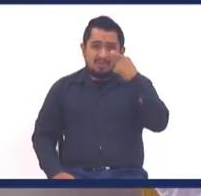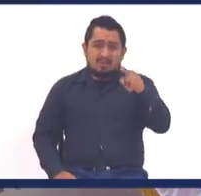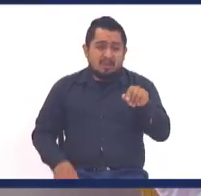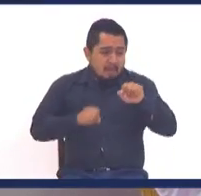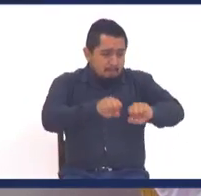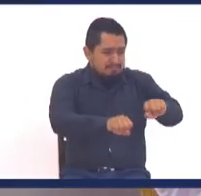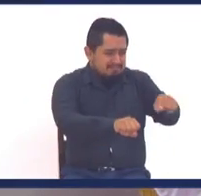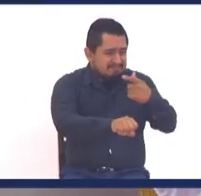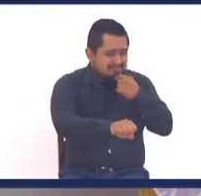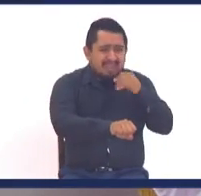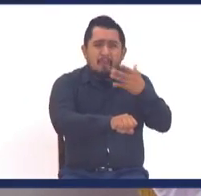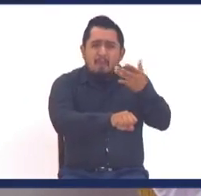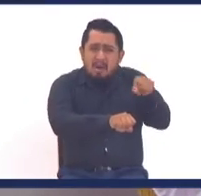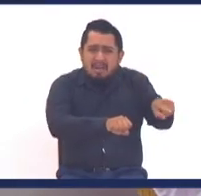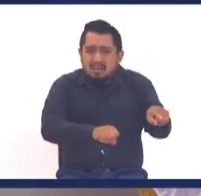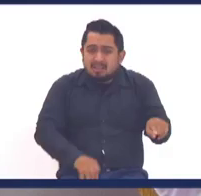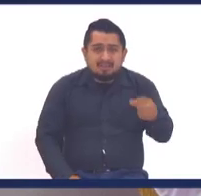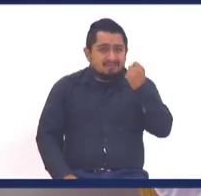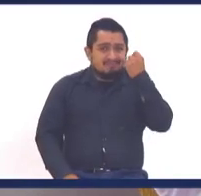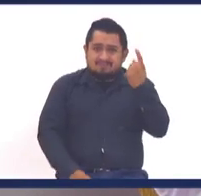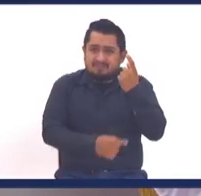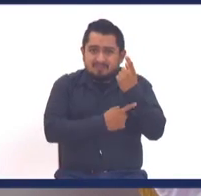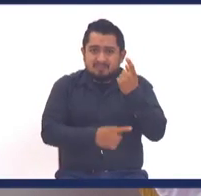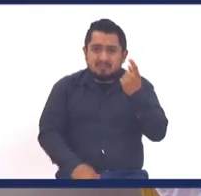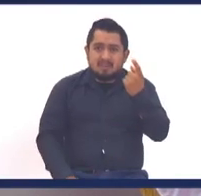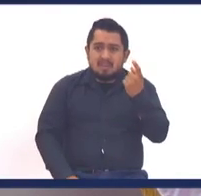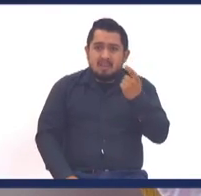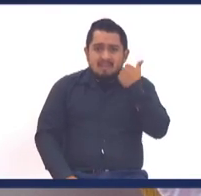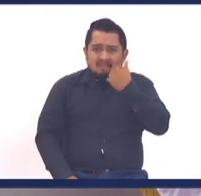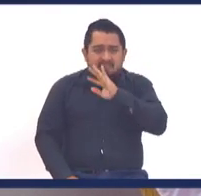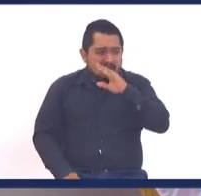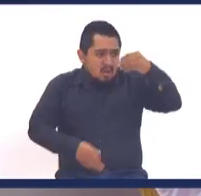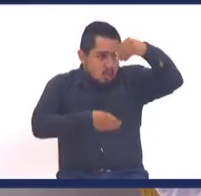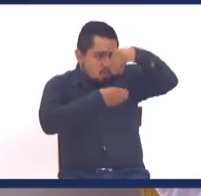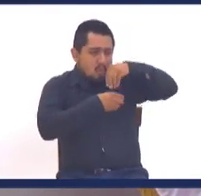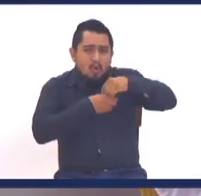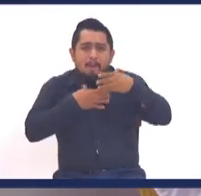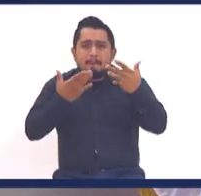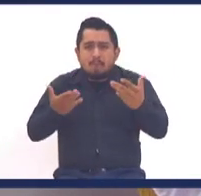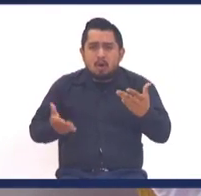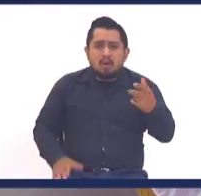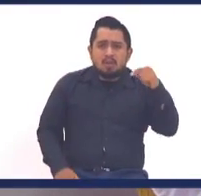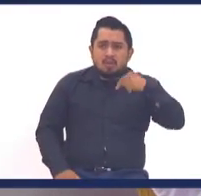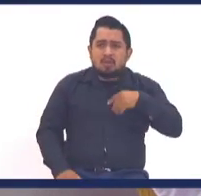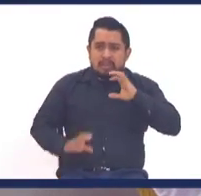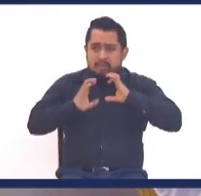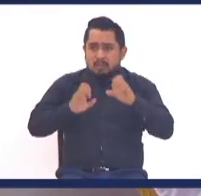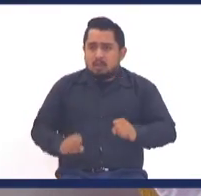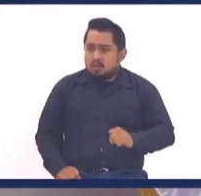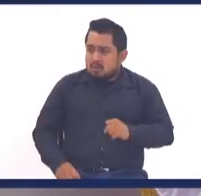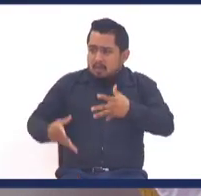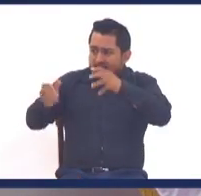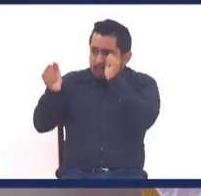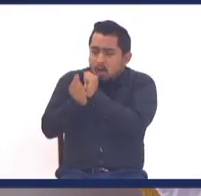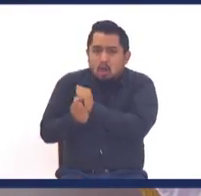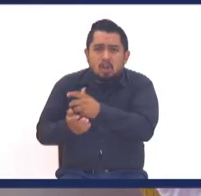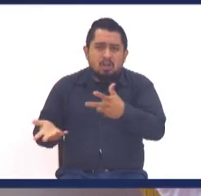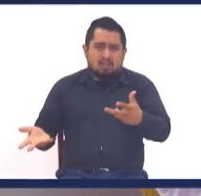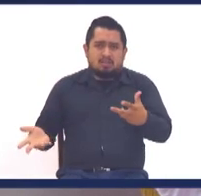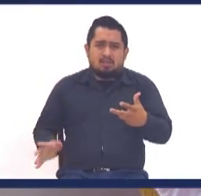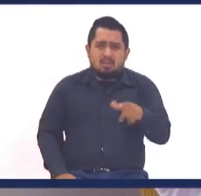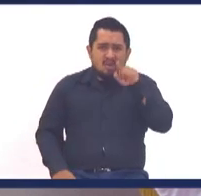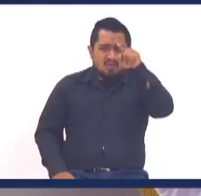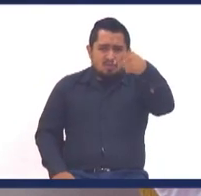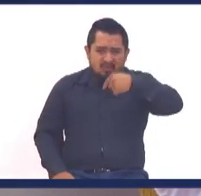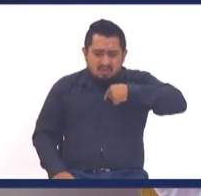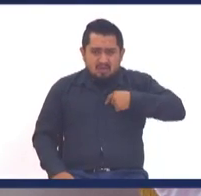murió su ser querido, no va a poder entender, por qué llegó la enfermedad, no va a poder entender, por qué lo removieron de su cargo, no va a entender, por